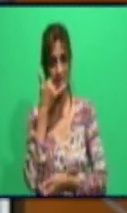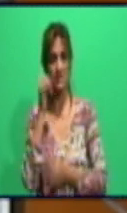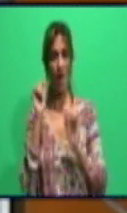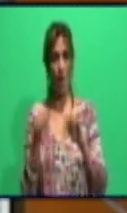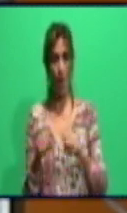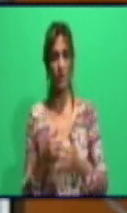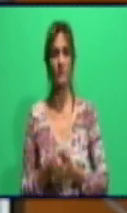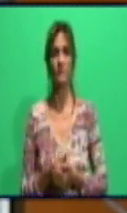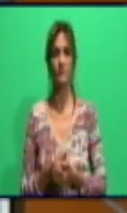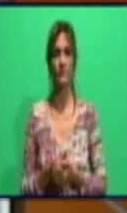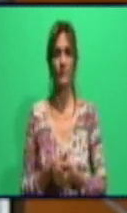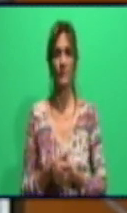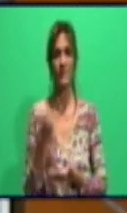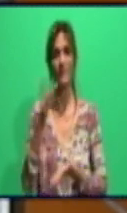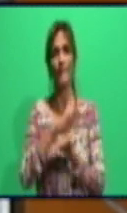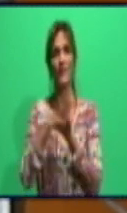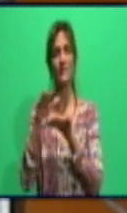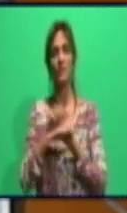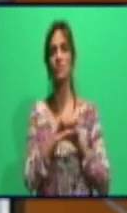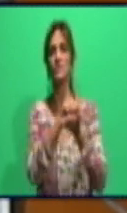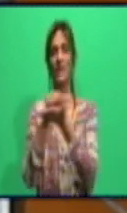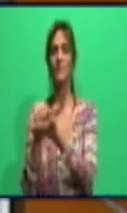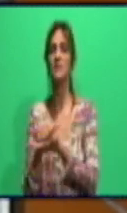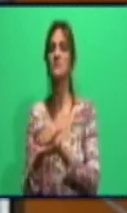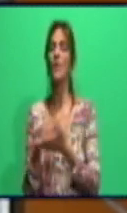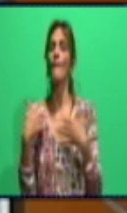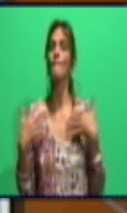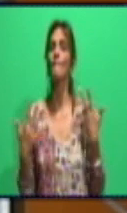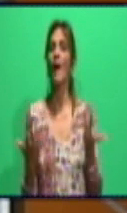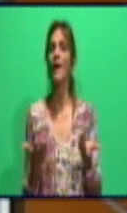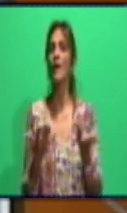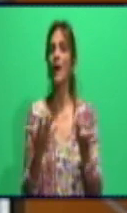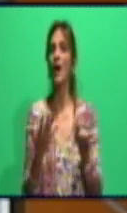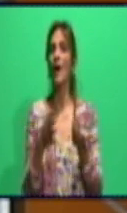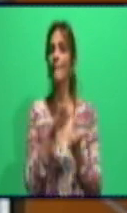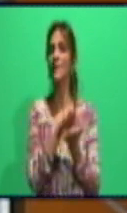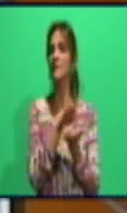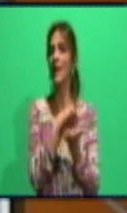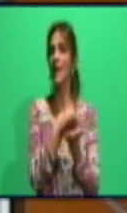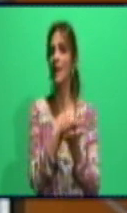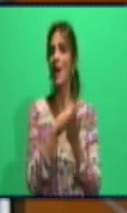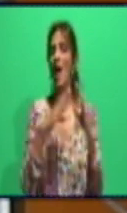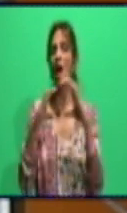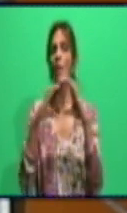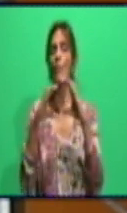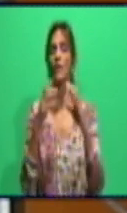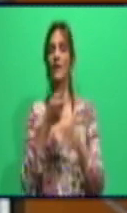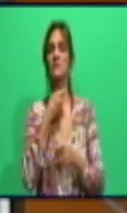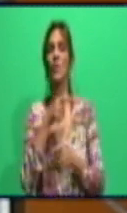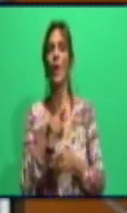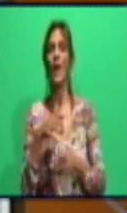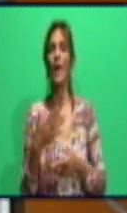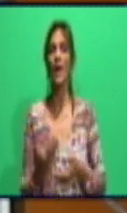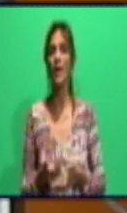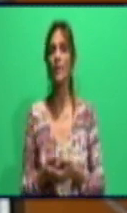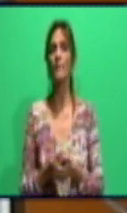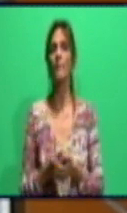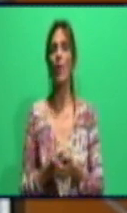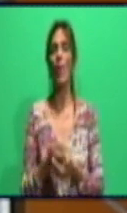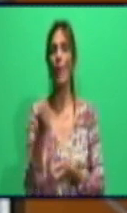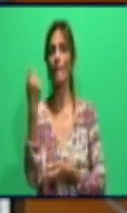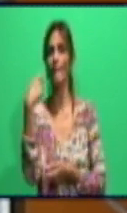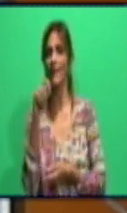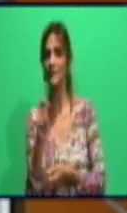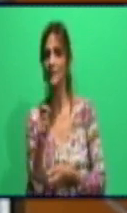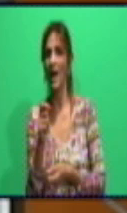son los básicamente indispensables para mantener las comunicaciones como son ventas, recarga de tarjetas,